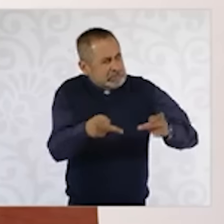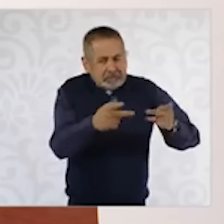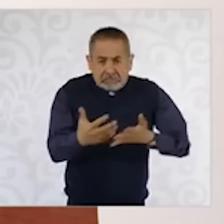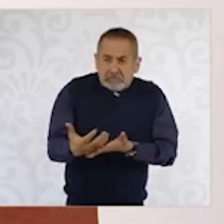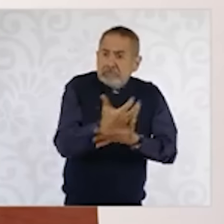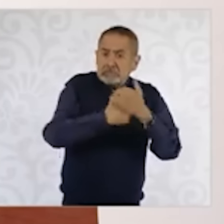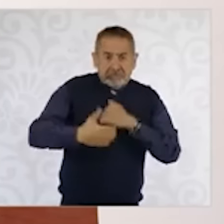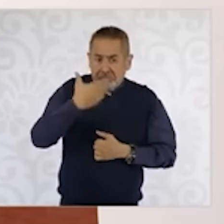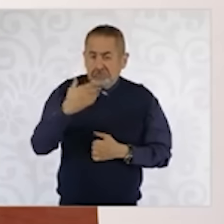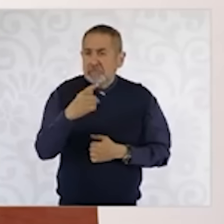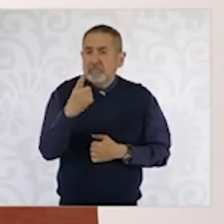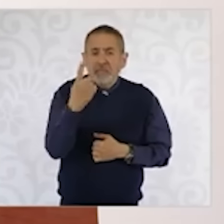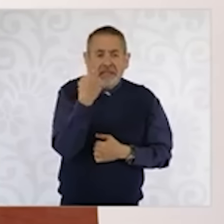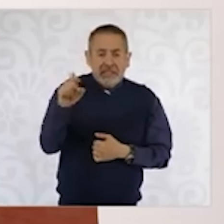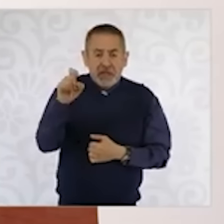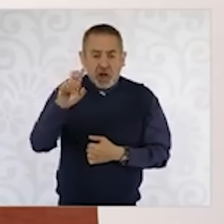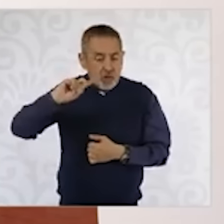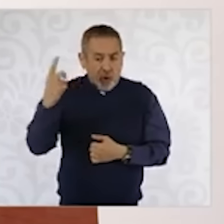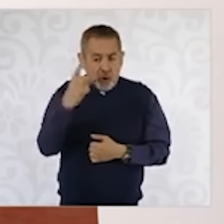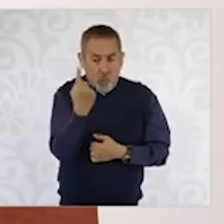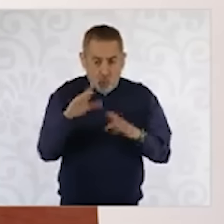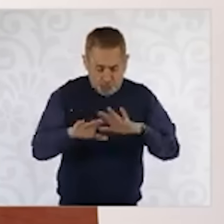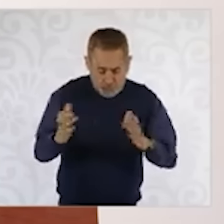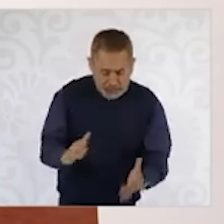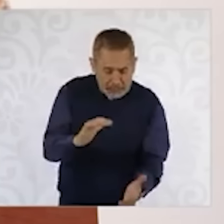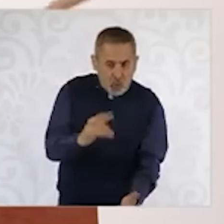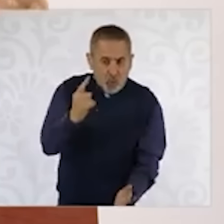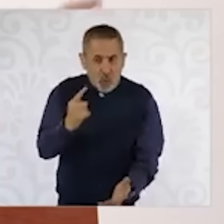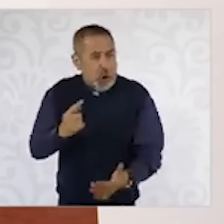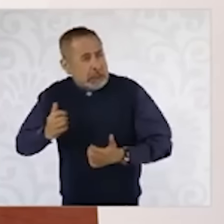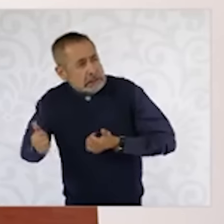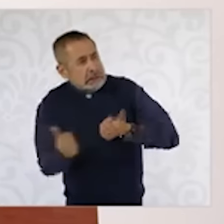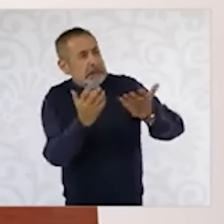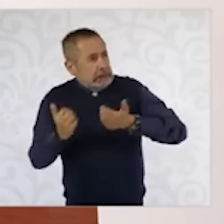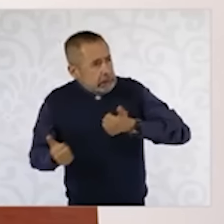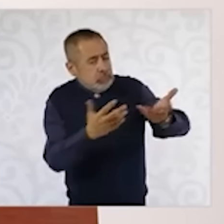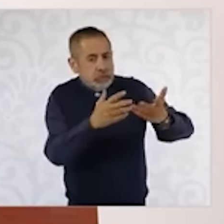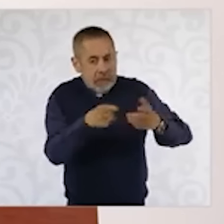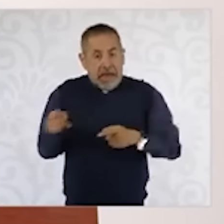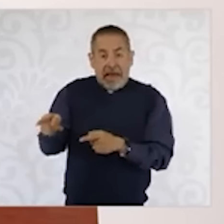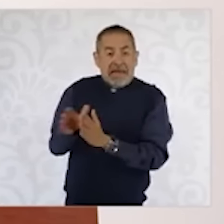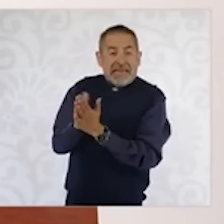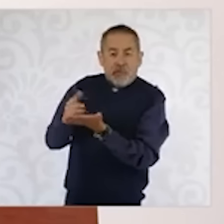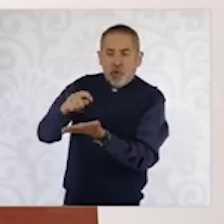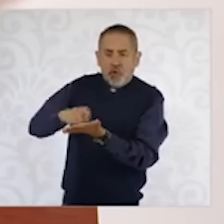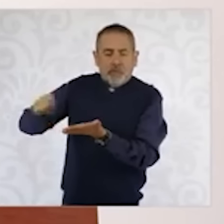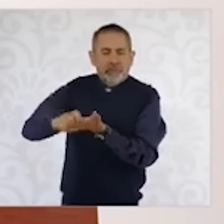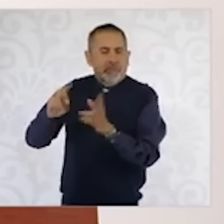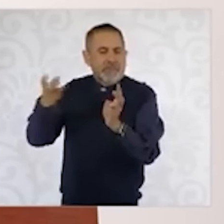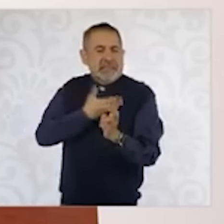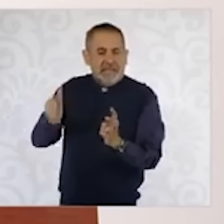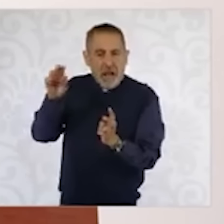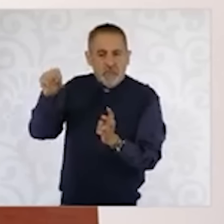estaba en 100 dólares, el barril. Hay un capítulo ahí del libro Gracias del presidente López Obrador que habla de